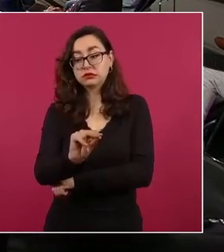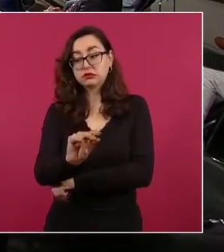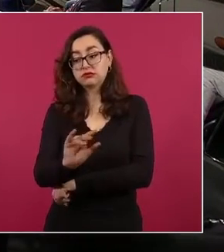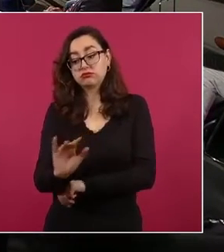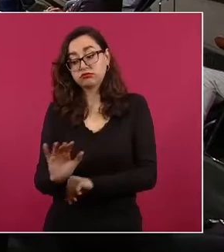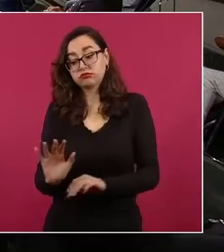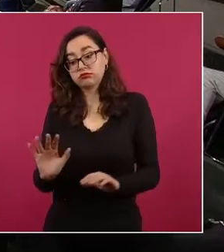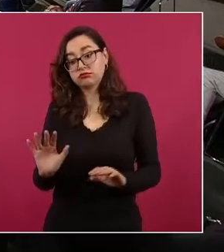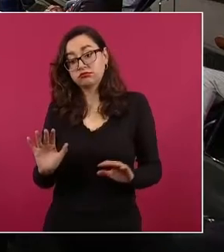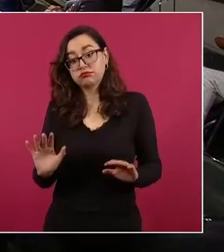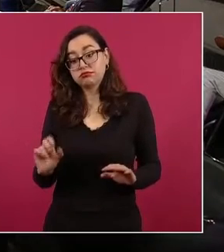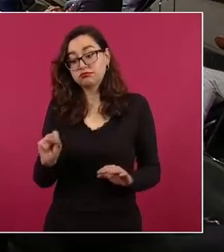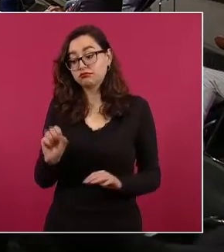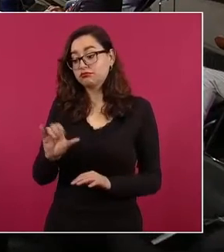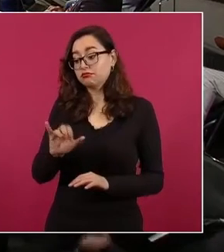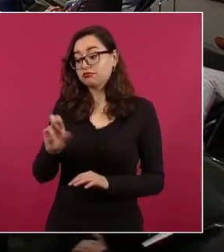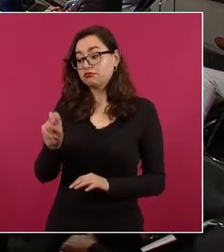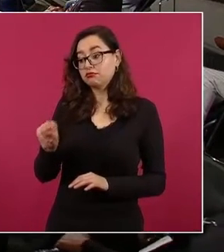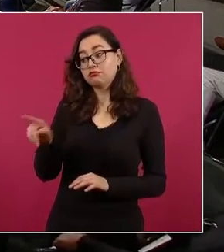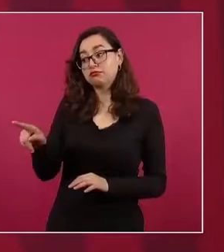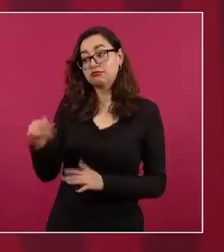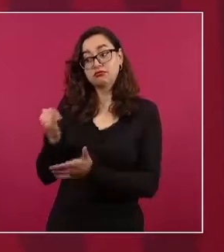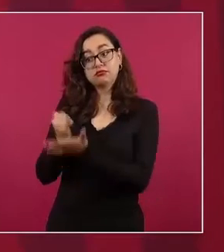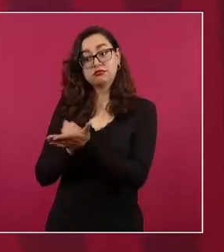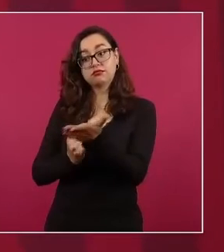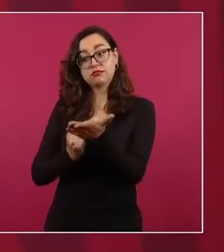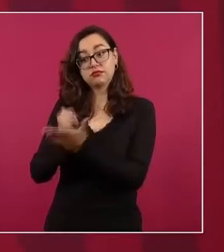de prisión preventiva,